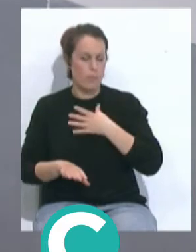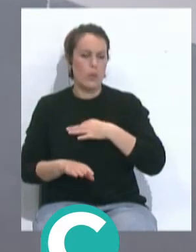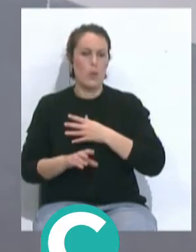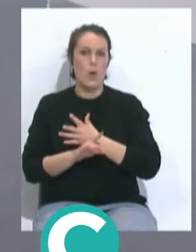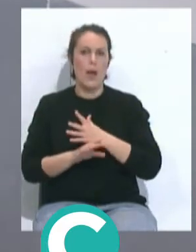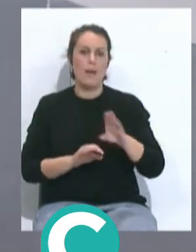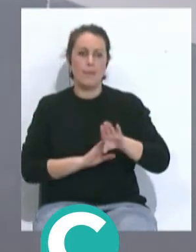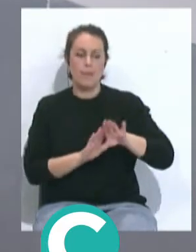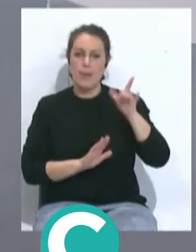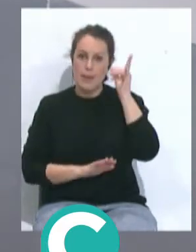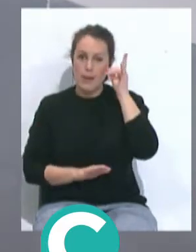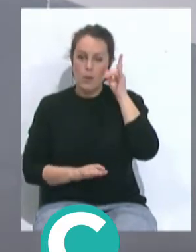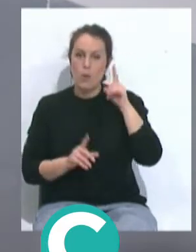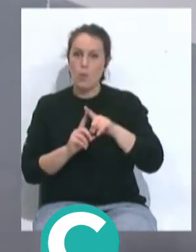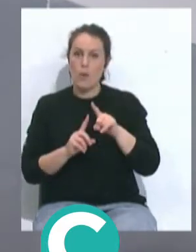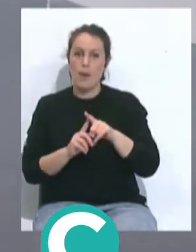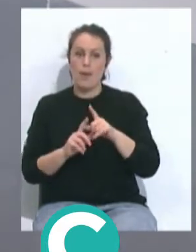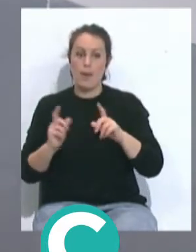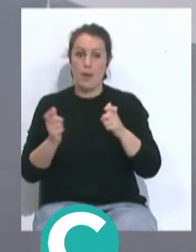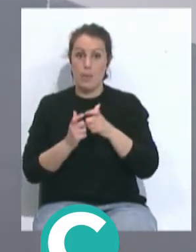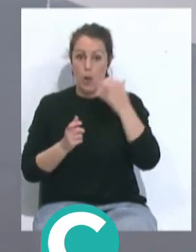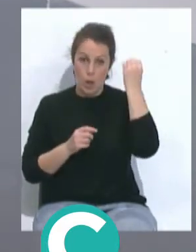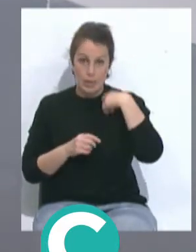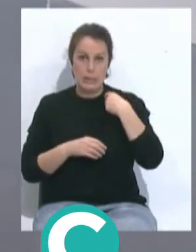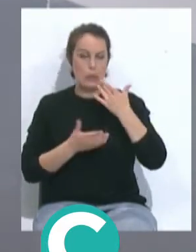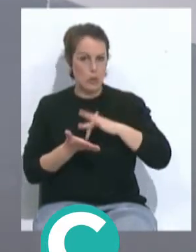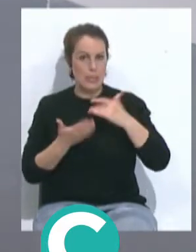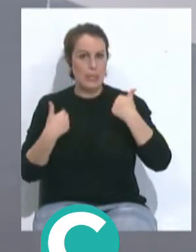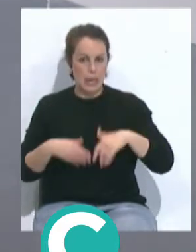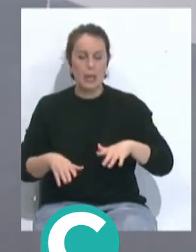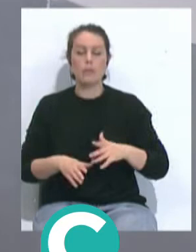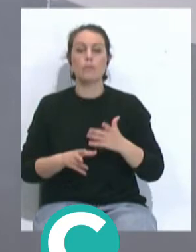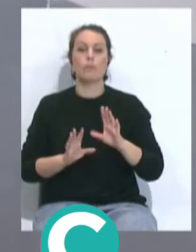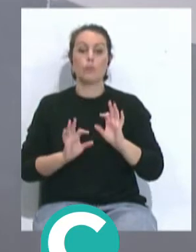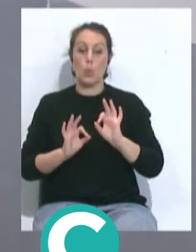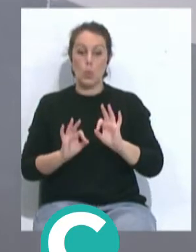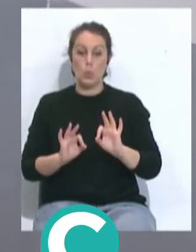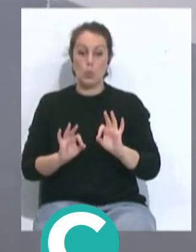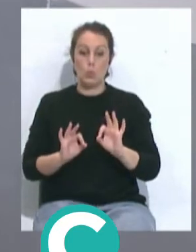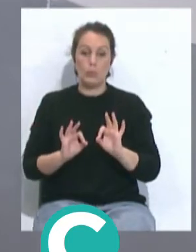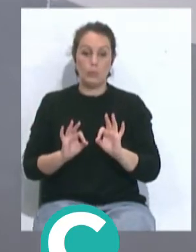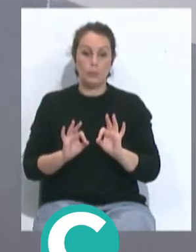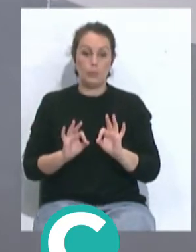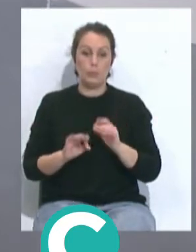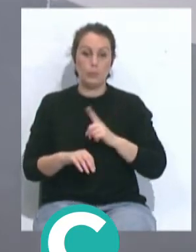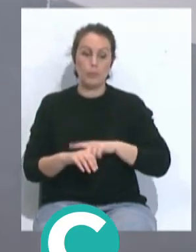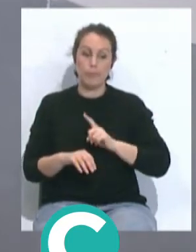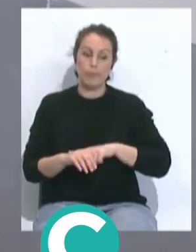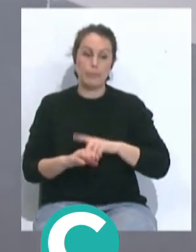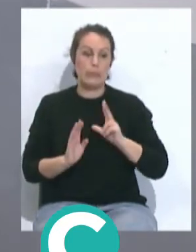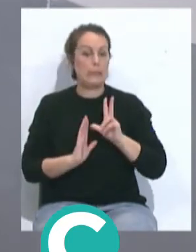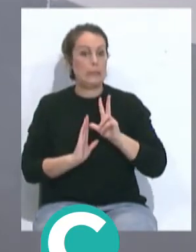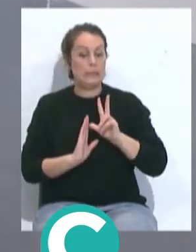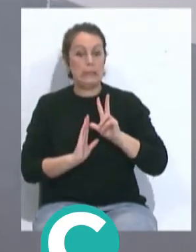jugar de lateral izquierdo como lo hizo en el equipo aragonés, pero justamente tardó más tiempo del